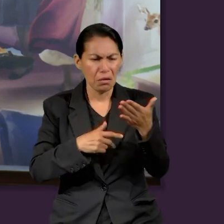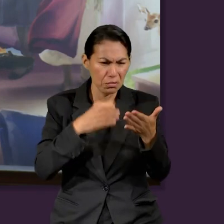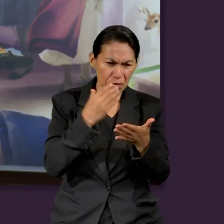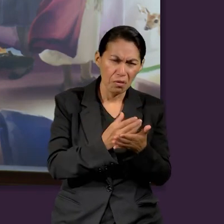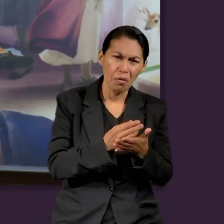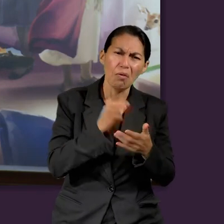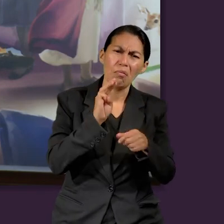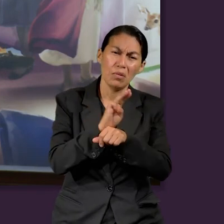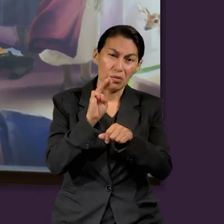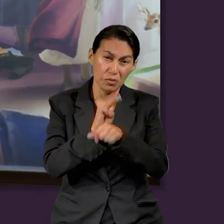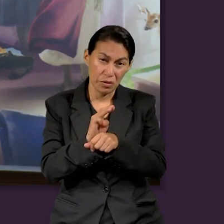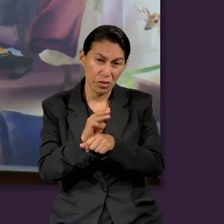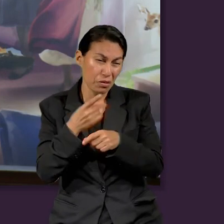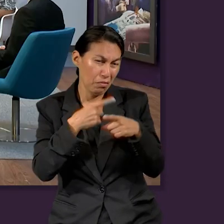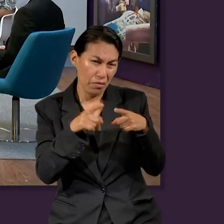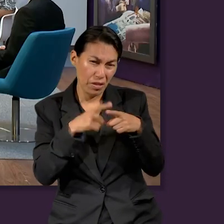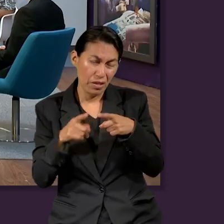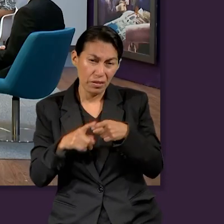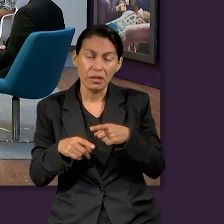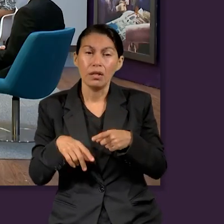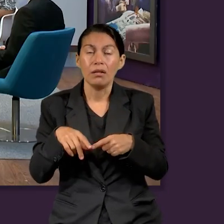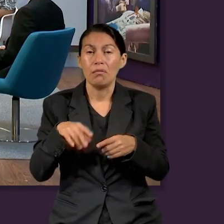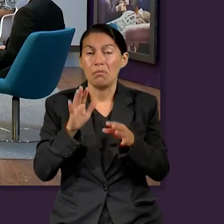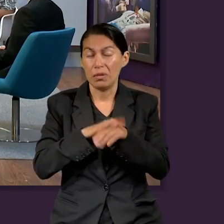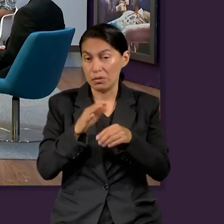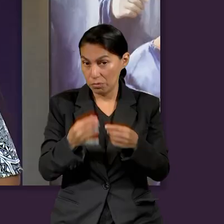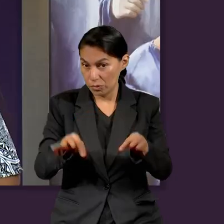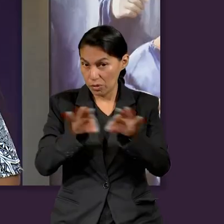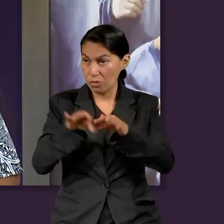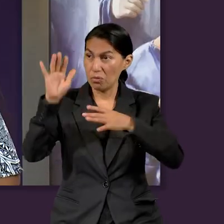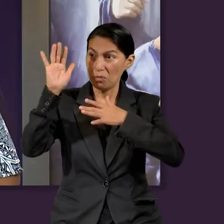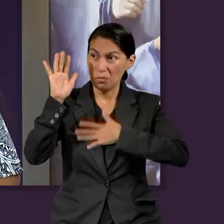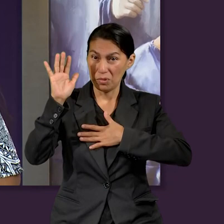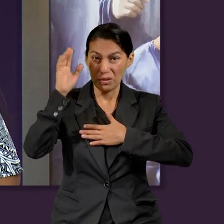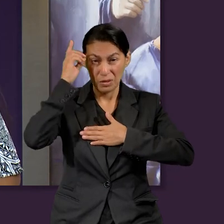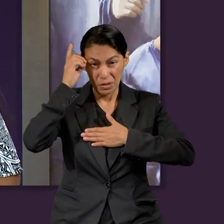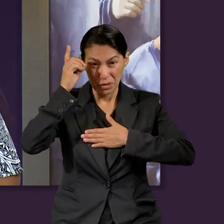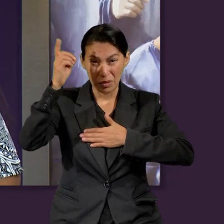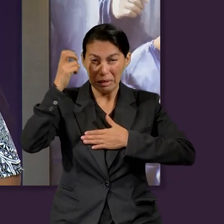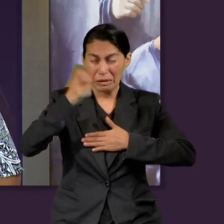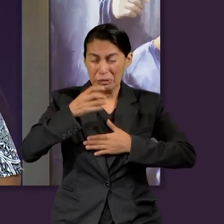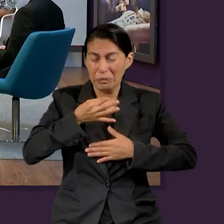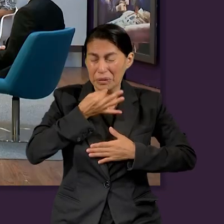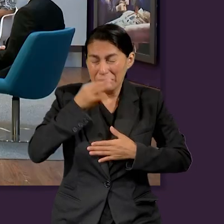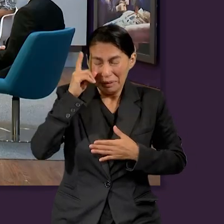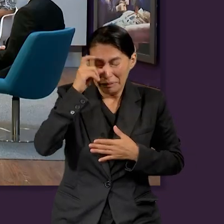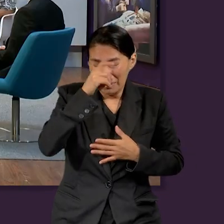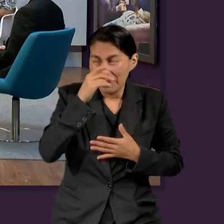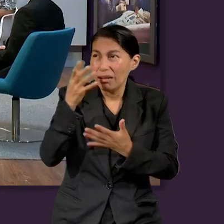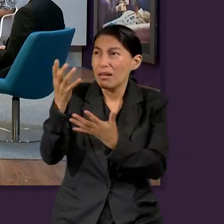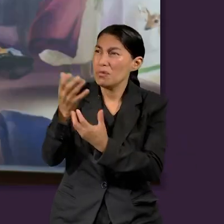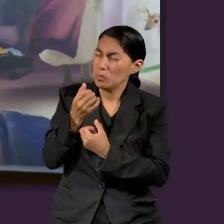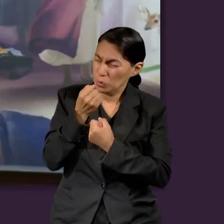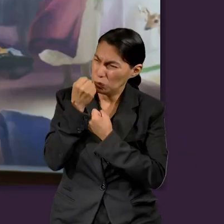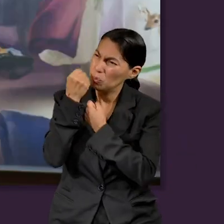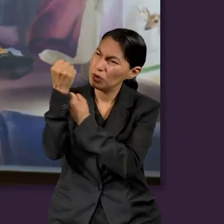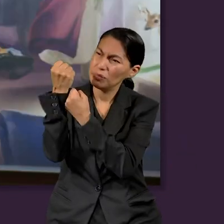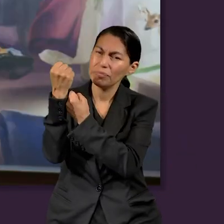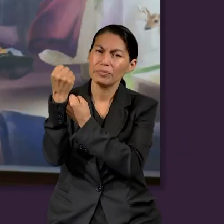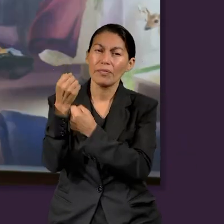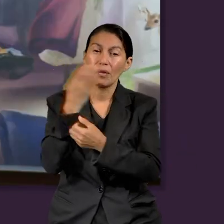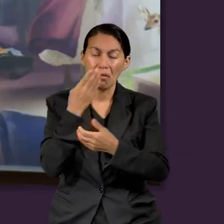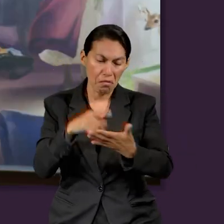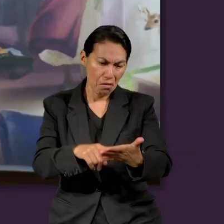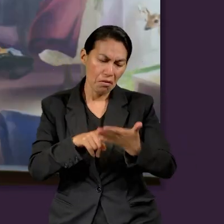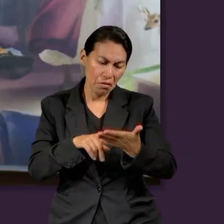eso también recordar que está nuestra lección, están las matutinas y sobre todo encontramos las promesas de Dios, que en tiempos difíciles son lo que más